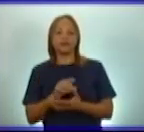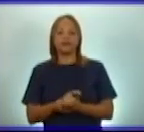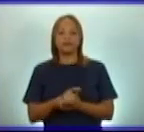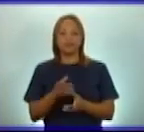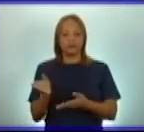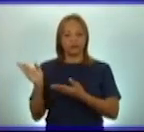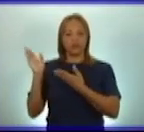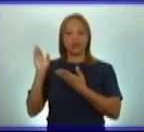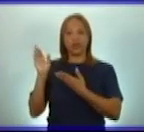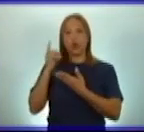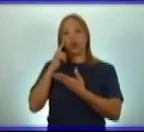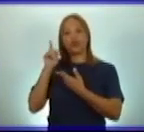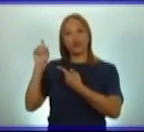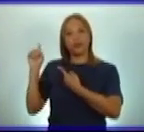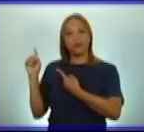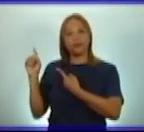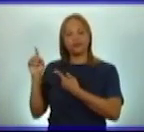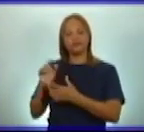Observen.